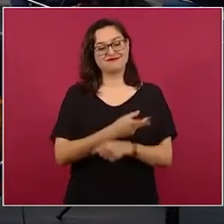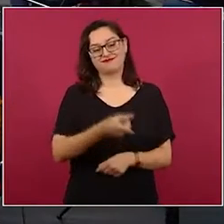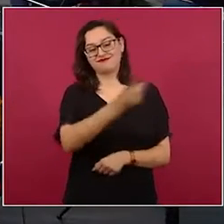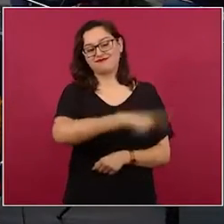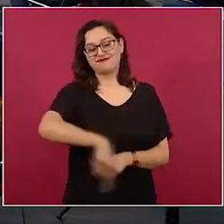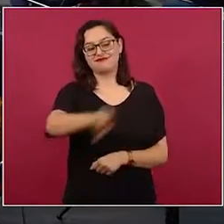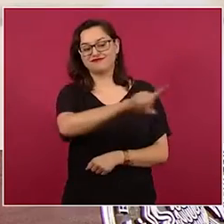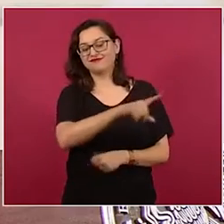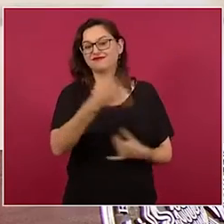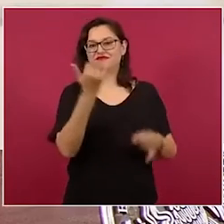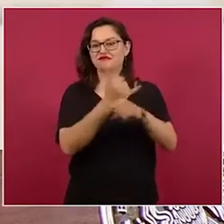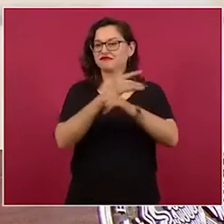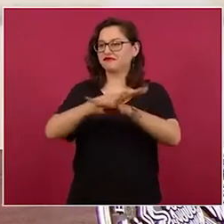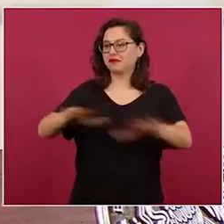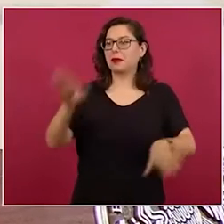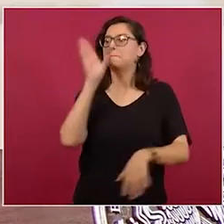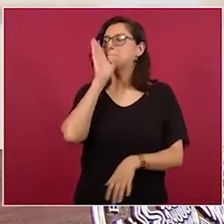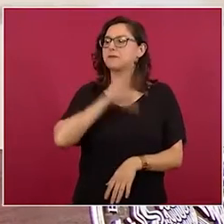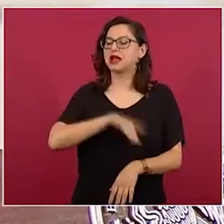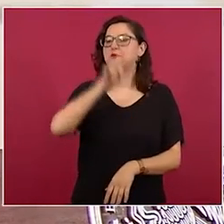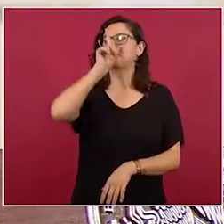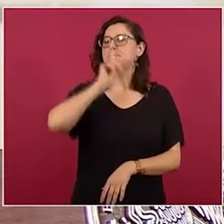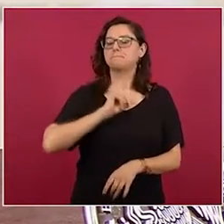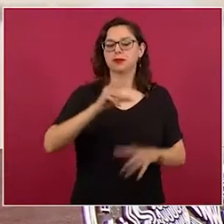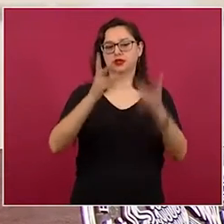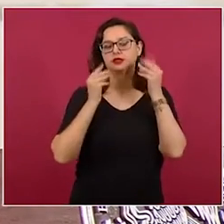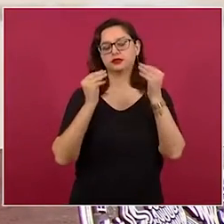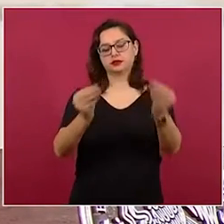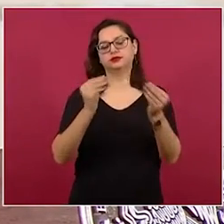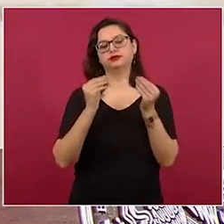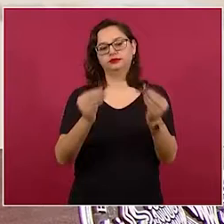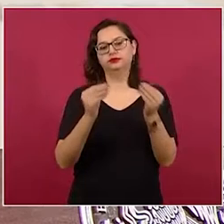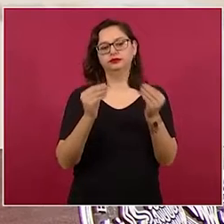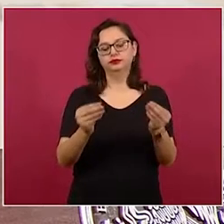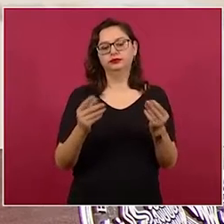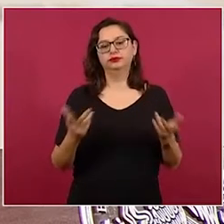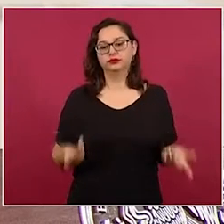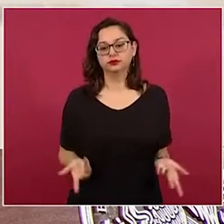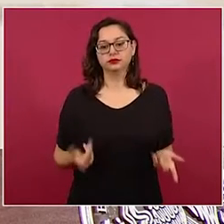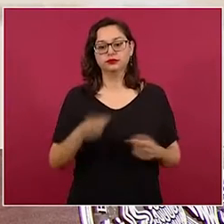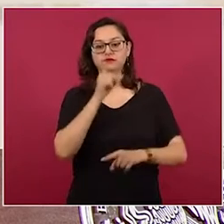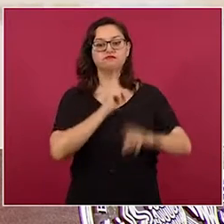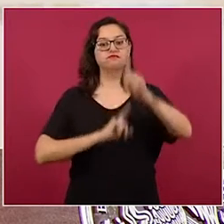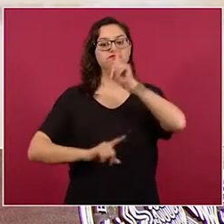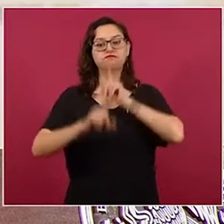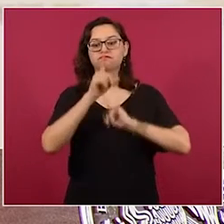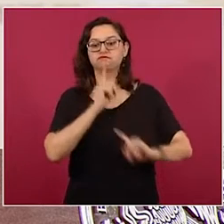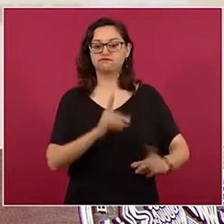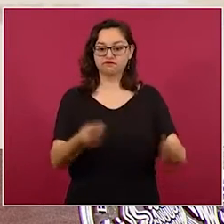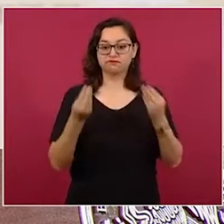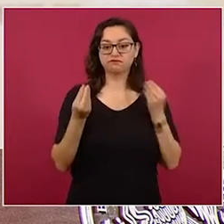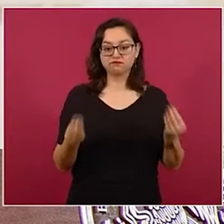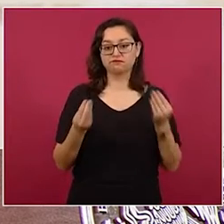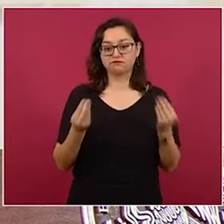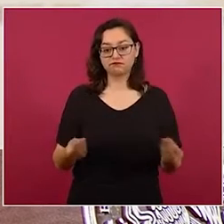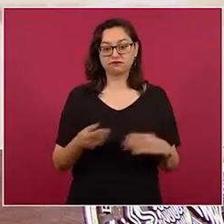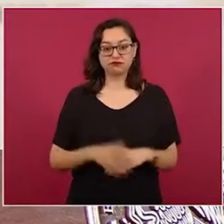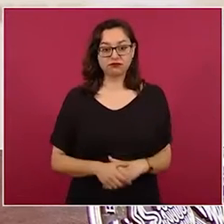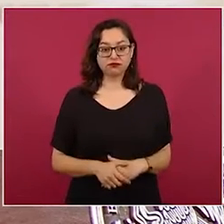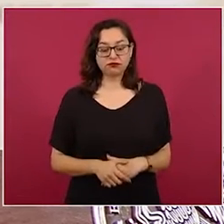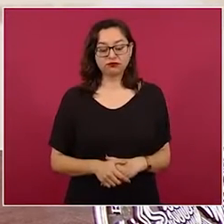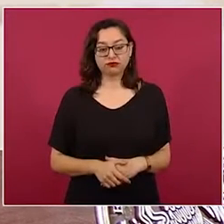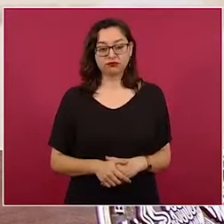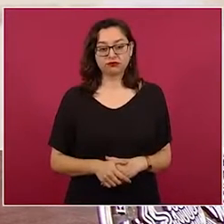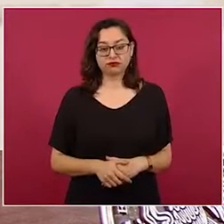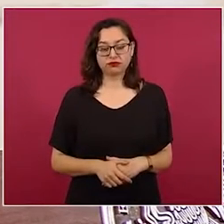muy mentirosos, he estado yo